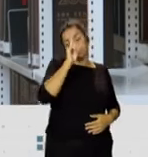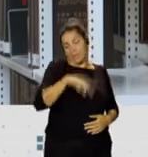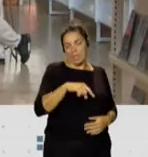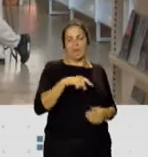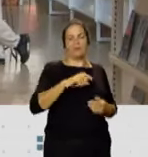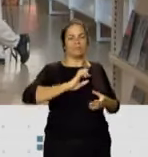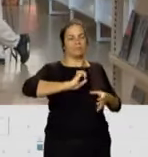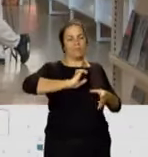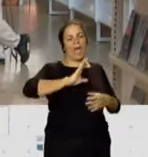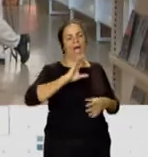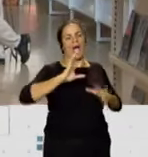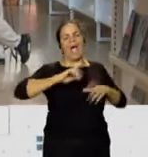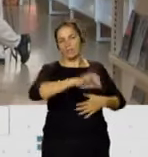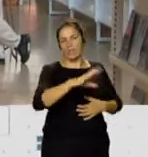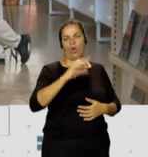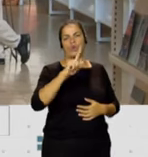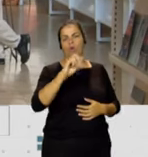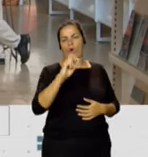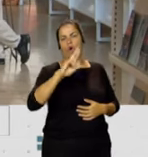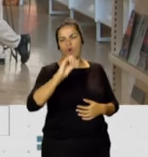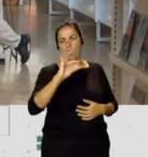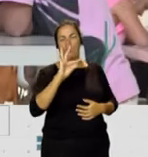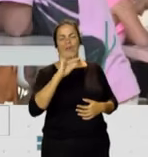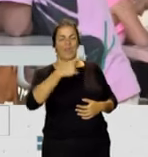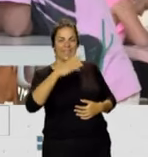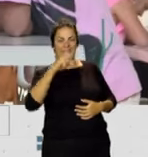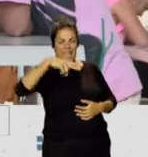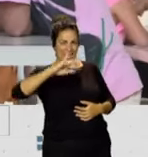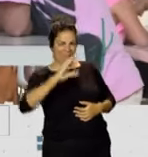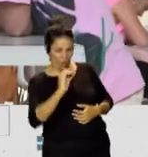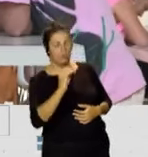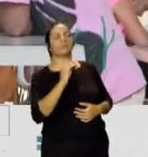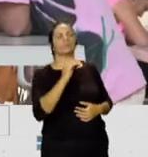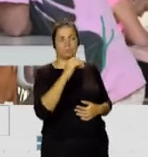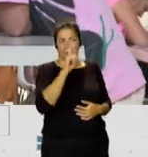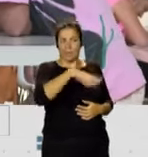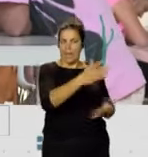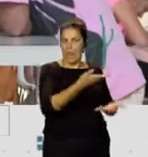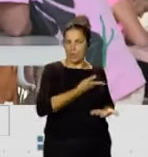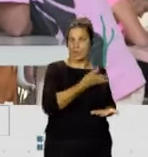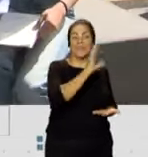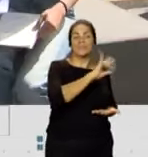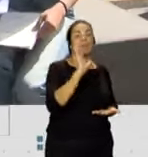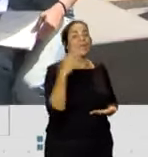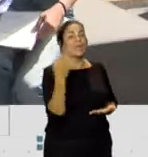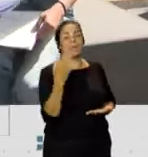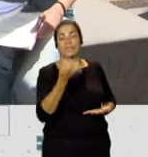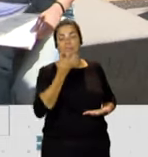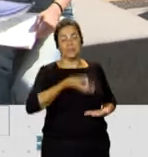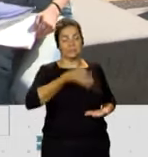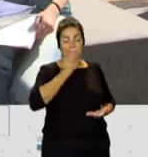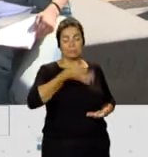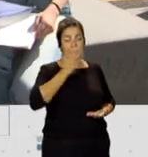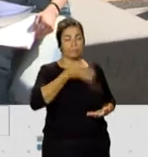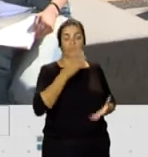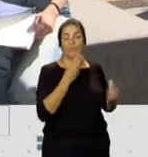es fomentador de todo lo que es el estímulo cognitivo, pero tiene el yang que es que te estimula en exceso si consumes más de